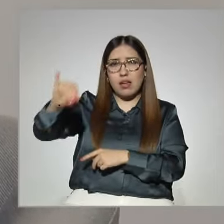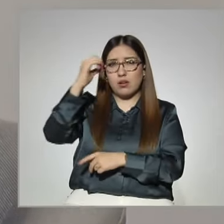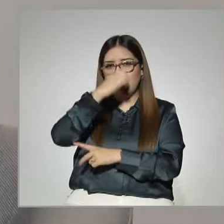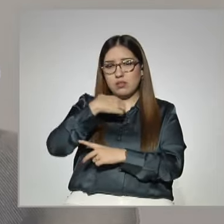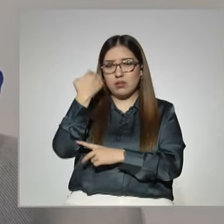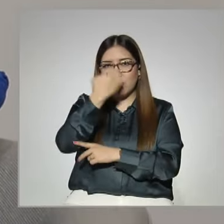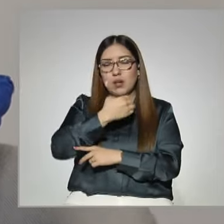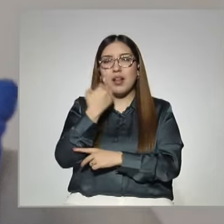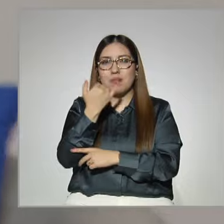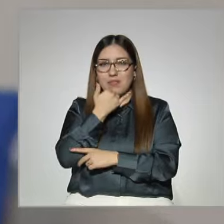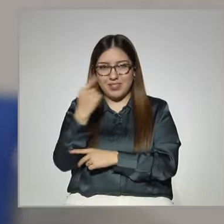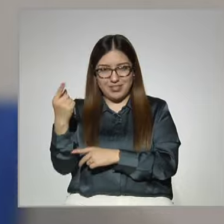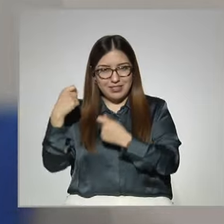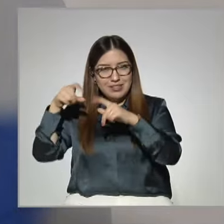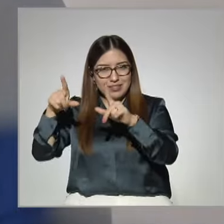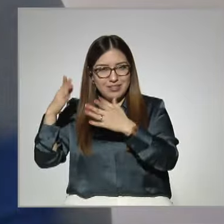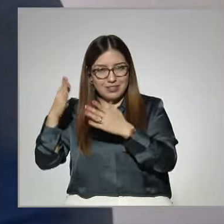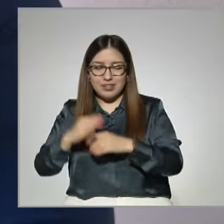escuchar qué nos dice.